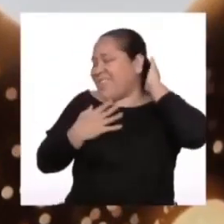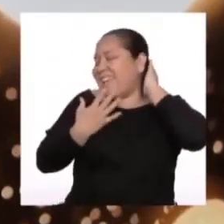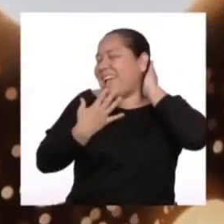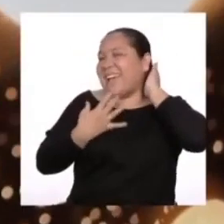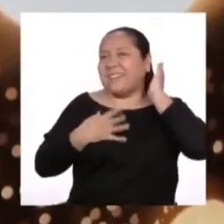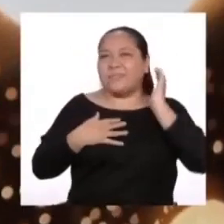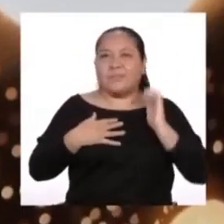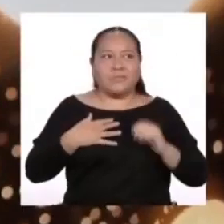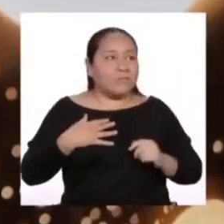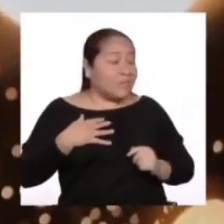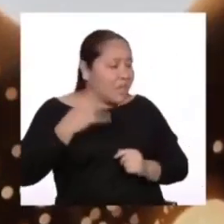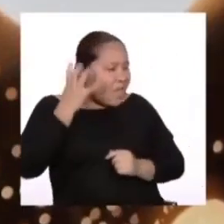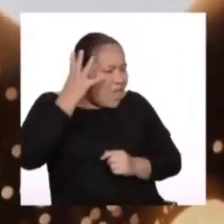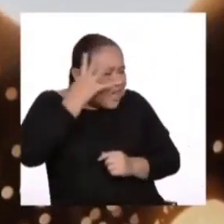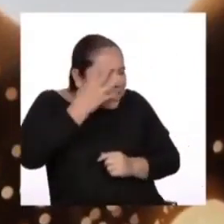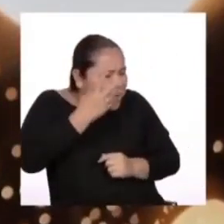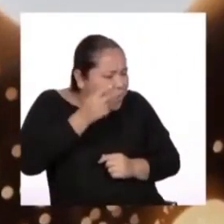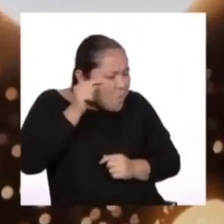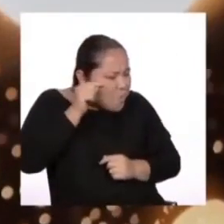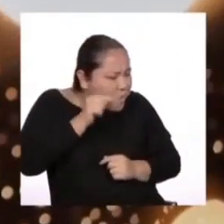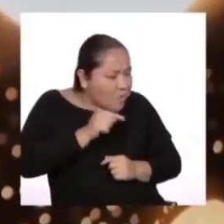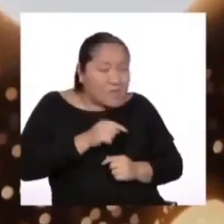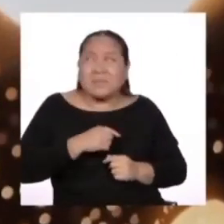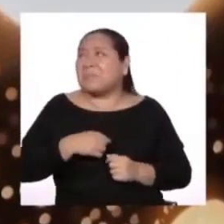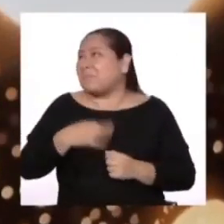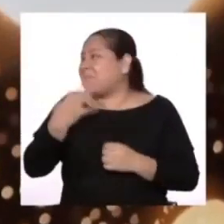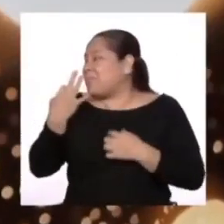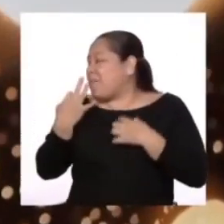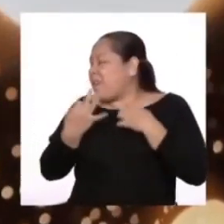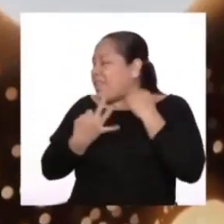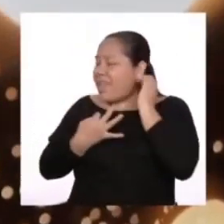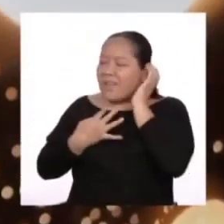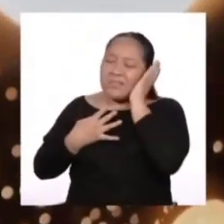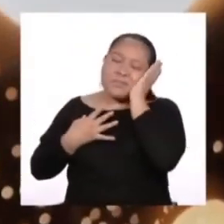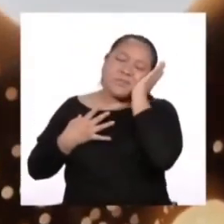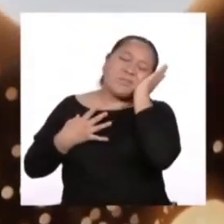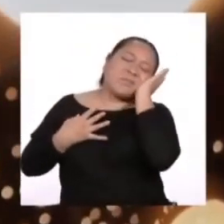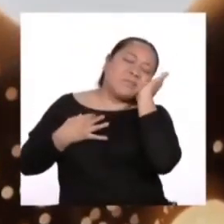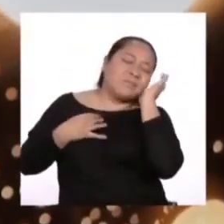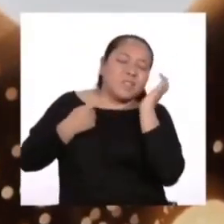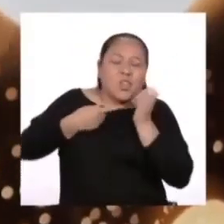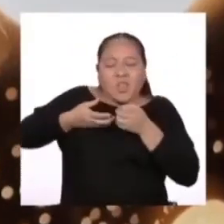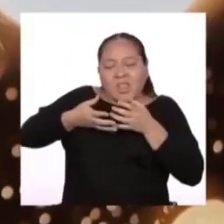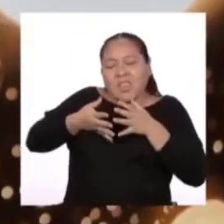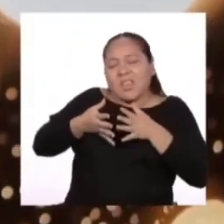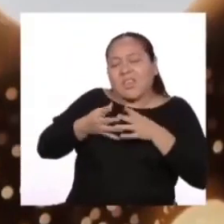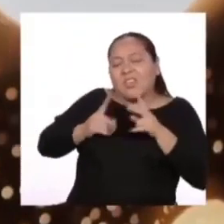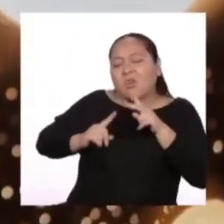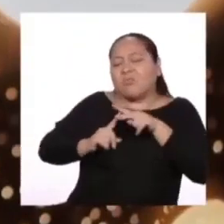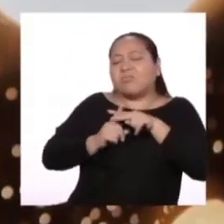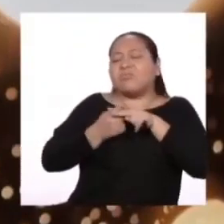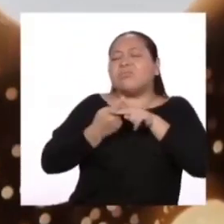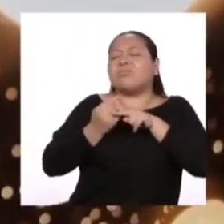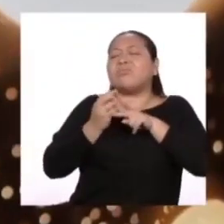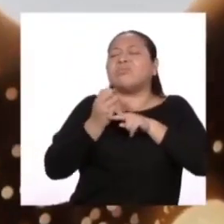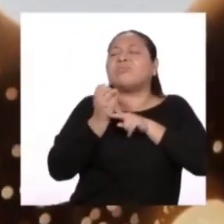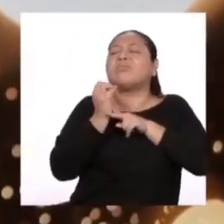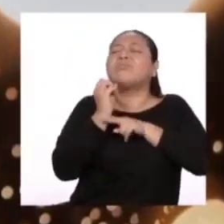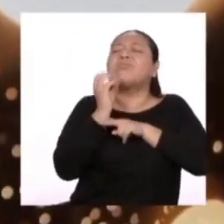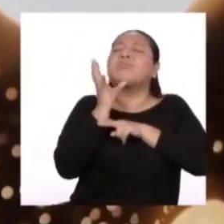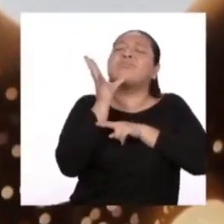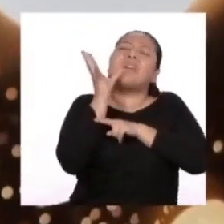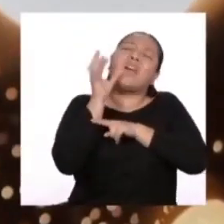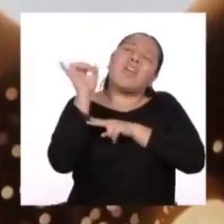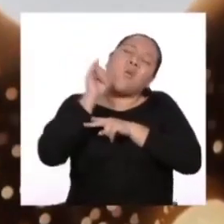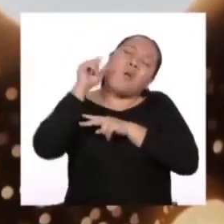Qué hermosa eres. ¿Verdad que sí? He nacido al mismo tiempo que el sol. El